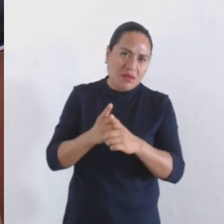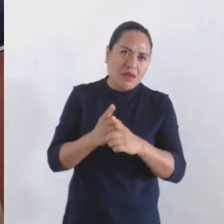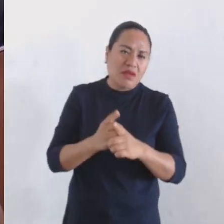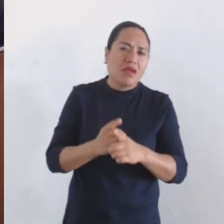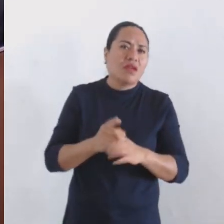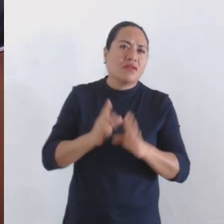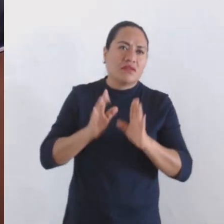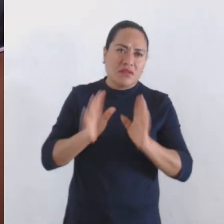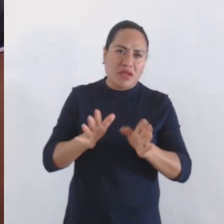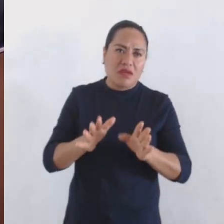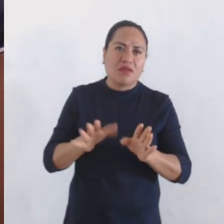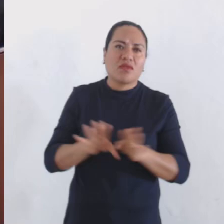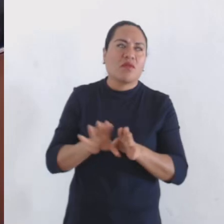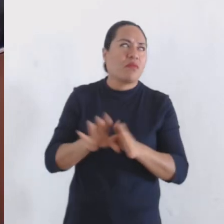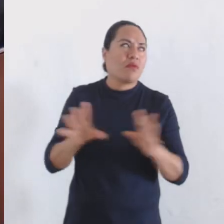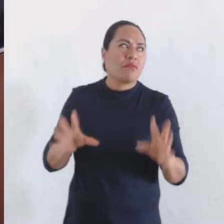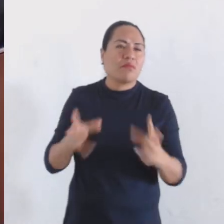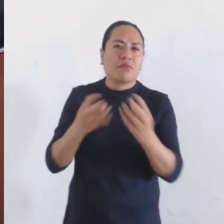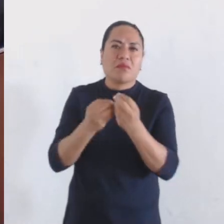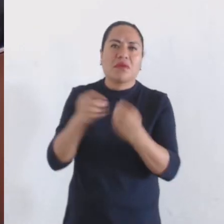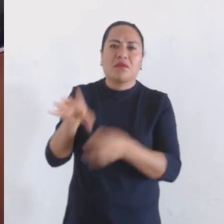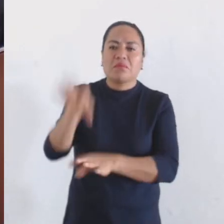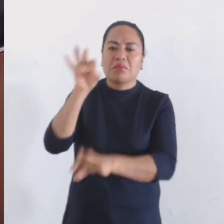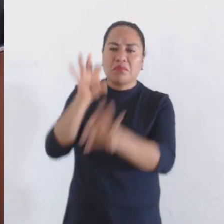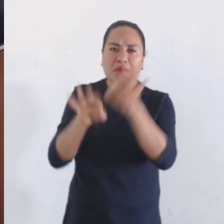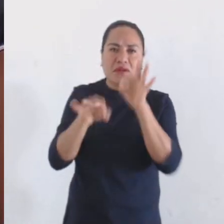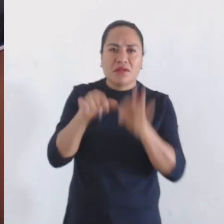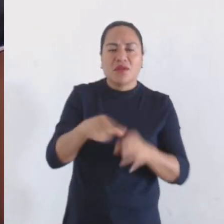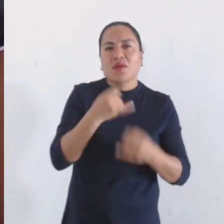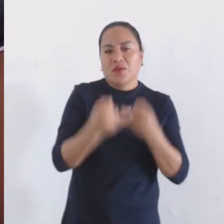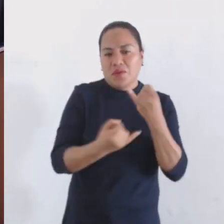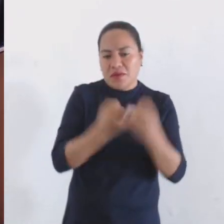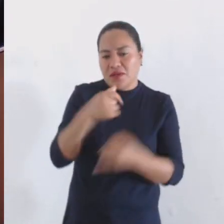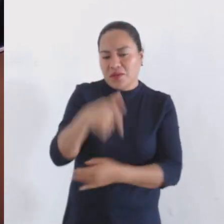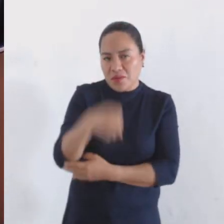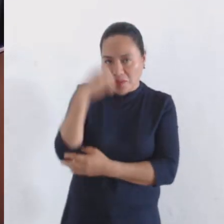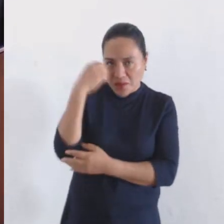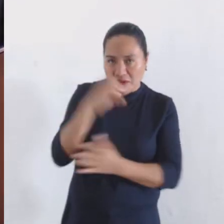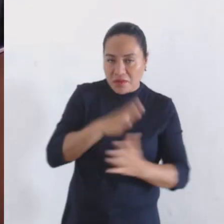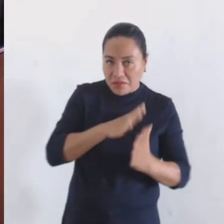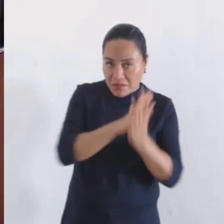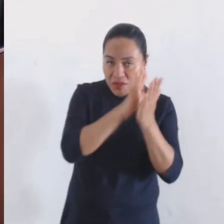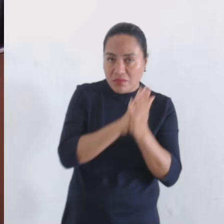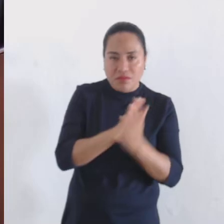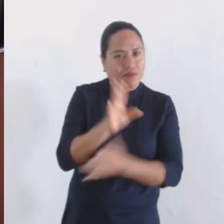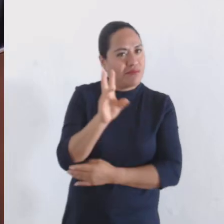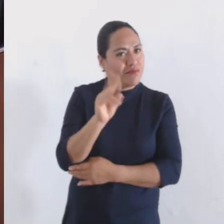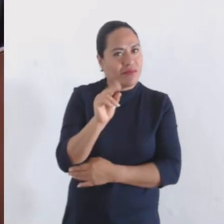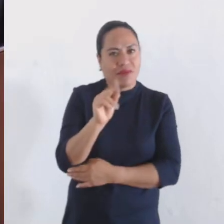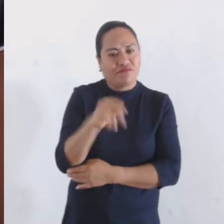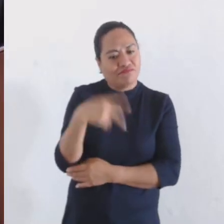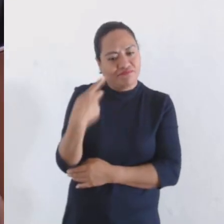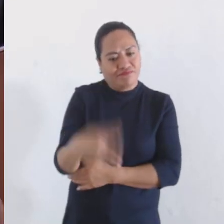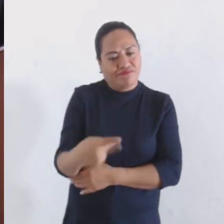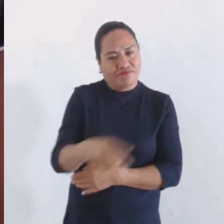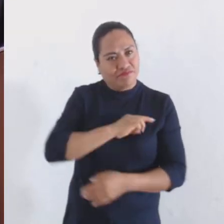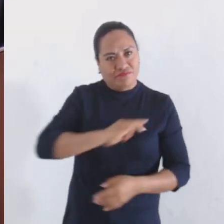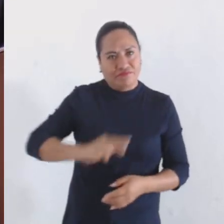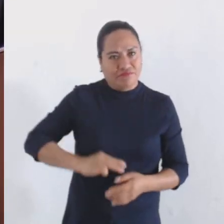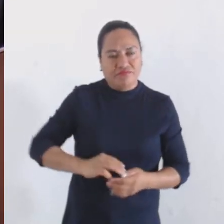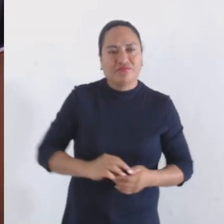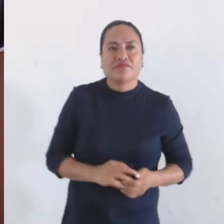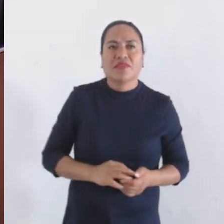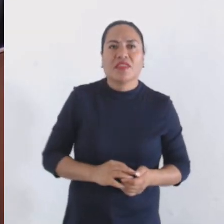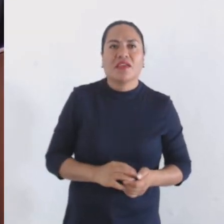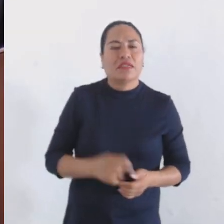formado parte de las selecciones que juegan en Oaxaca de Juárez, pero no son ciudadanos de aquí, se